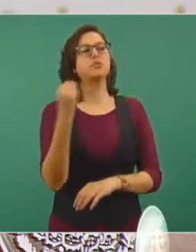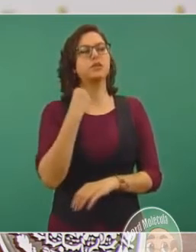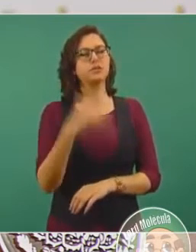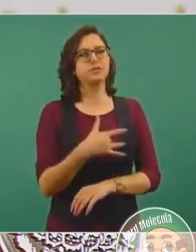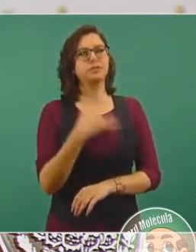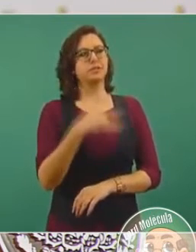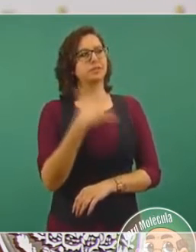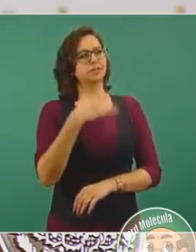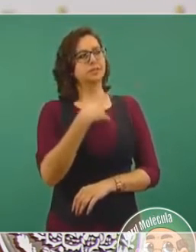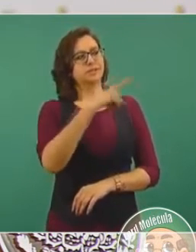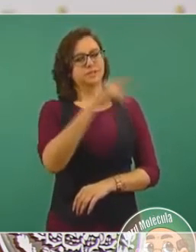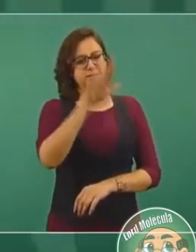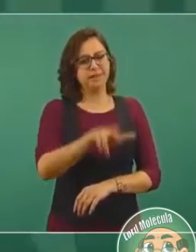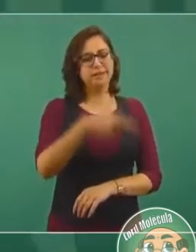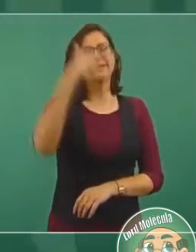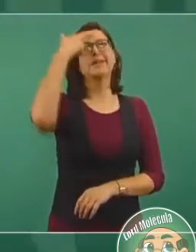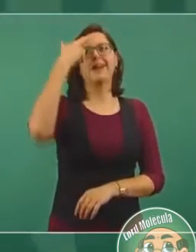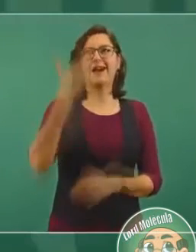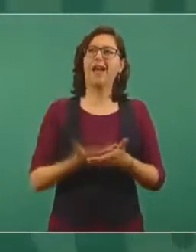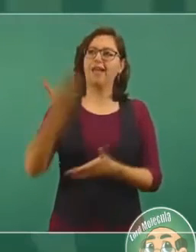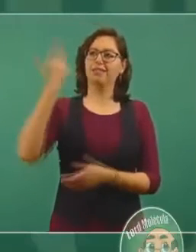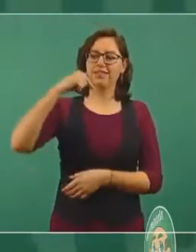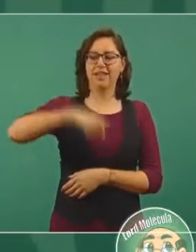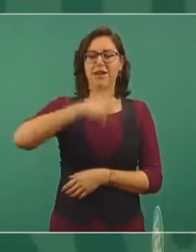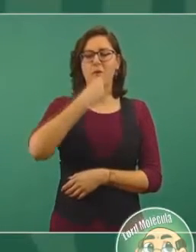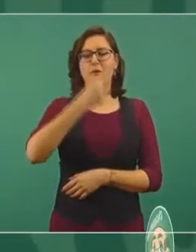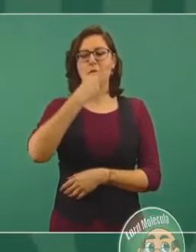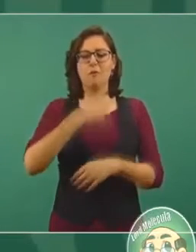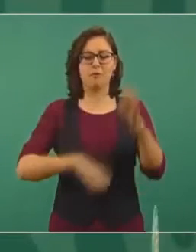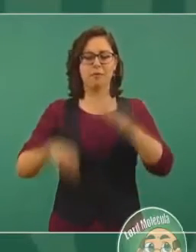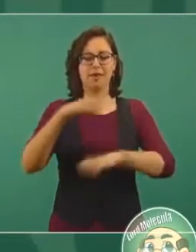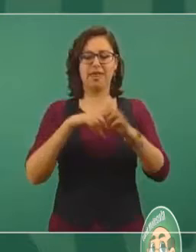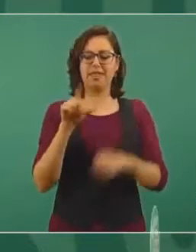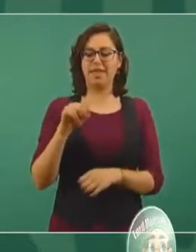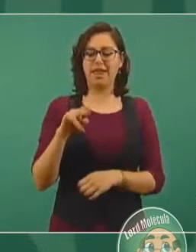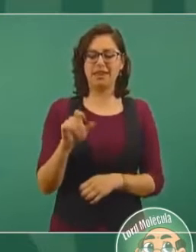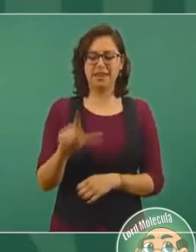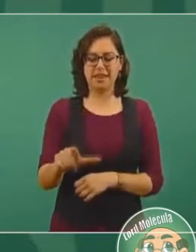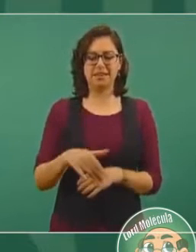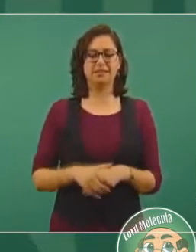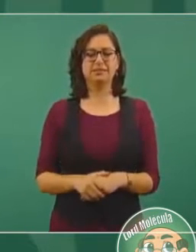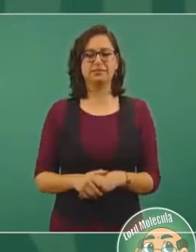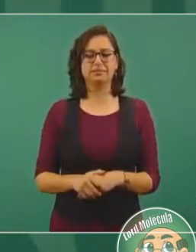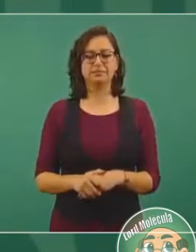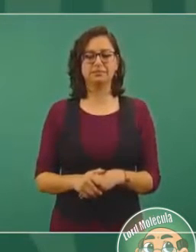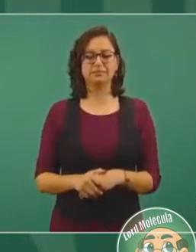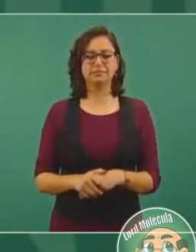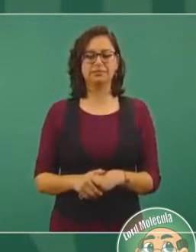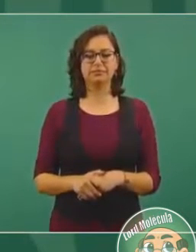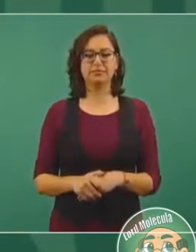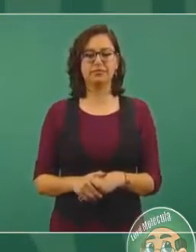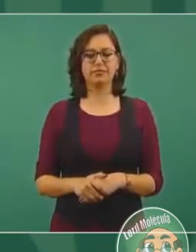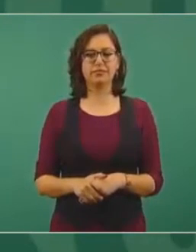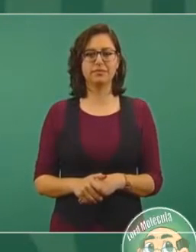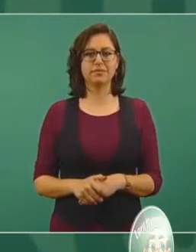embajador Daniel, Joseph Daniel. Él